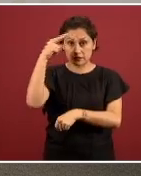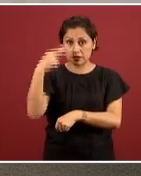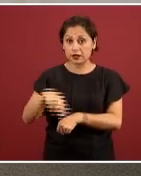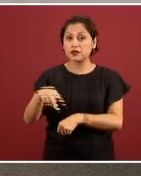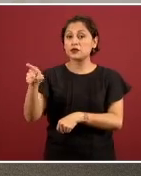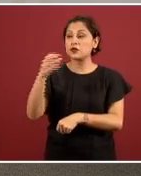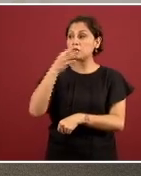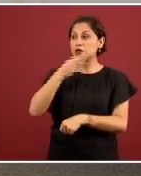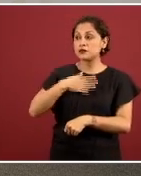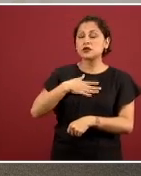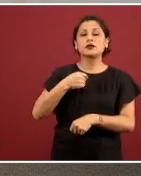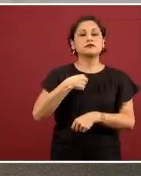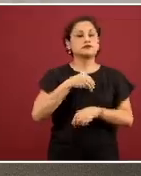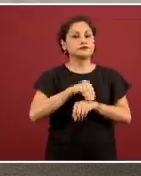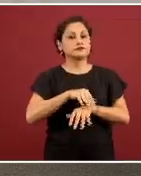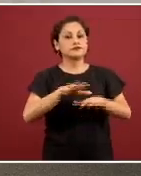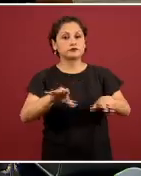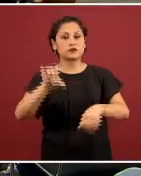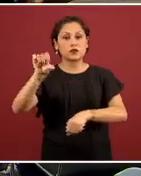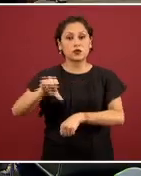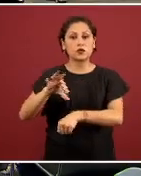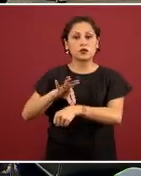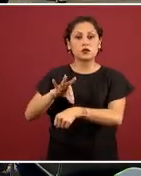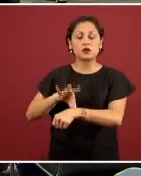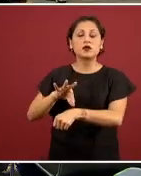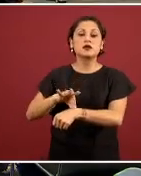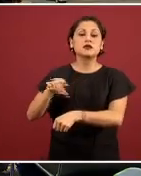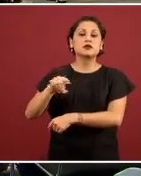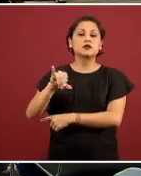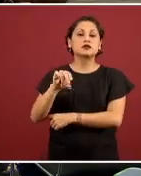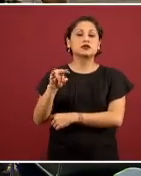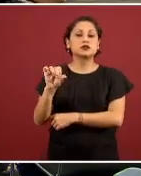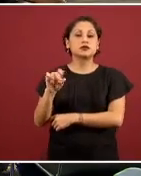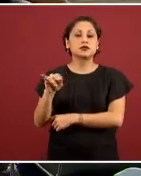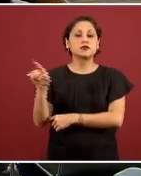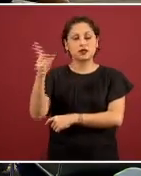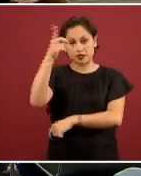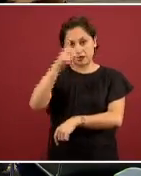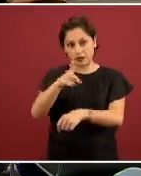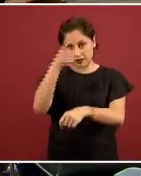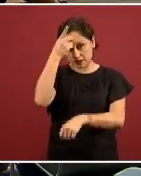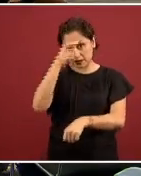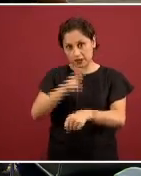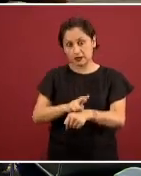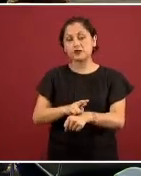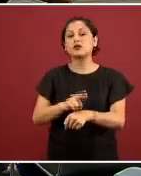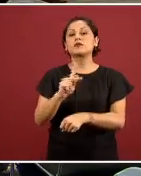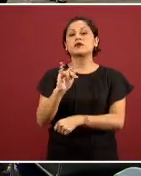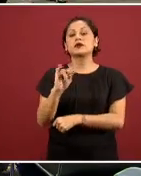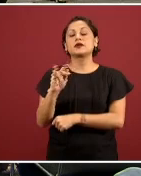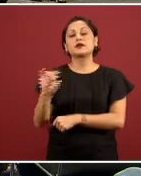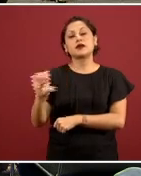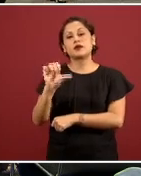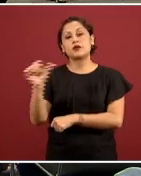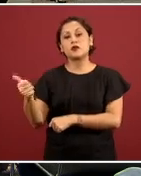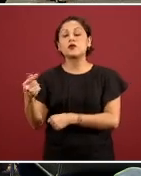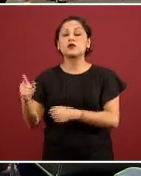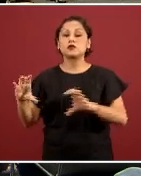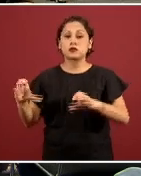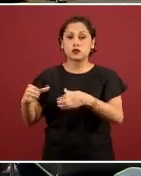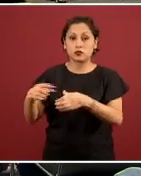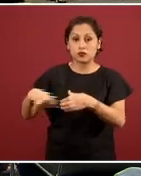dos conocidos, el doctor José Luis Salomía, director general de epidemiología y coordinador del comando operativo, el doctor